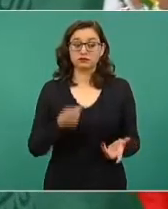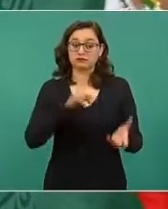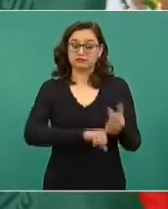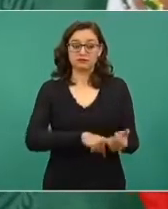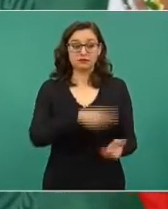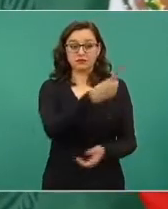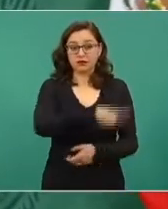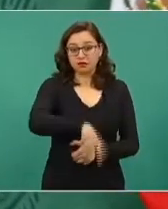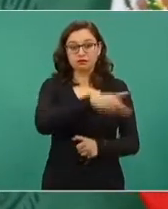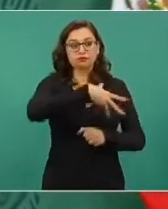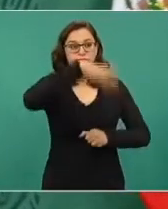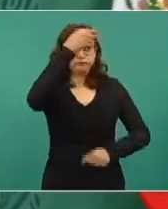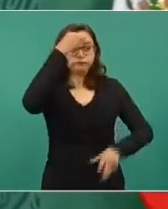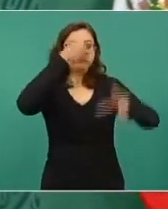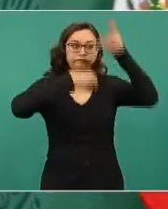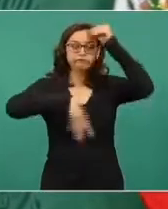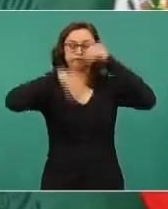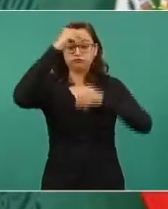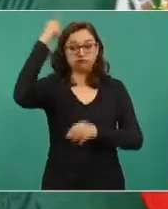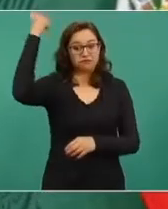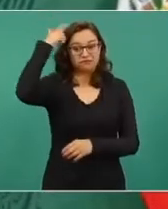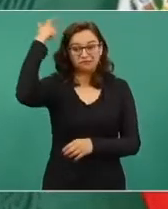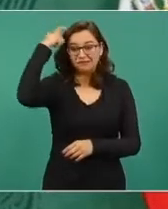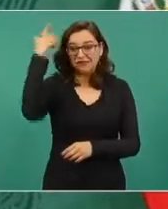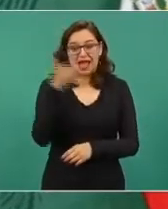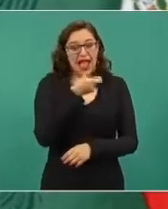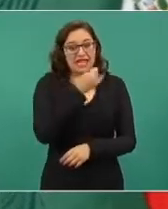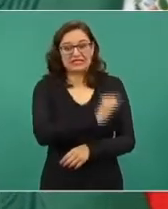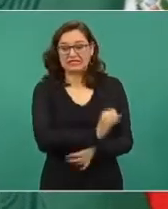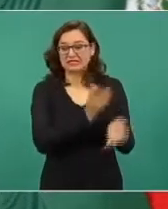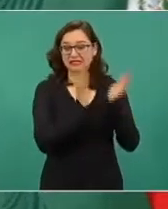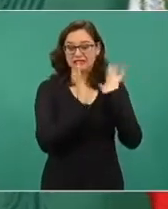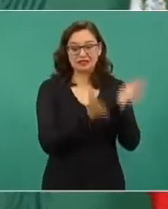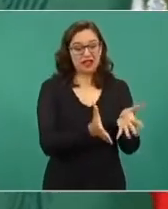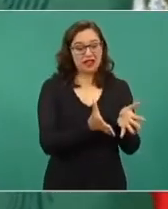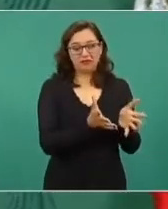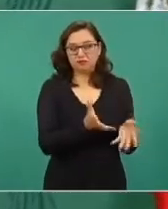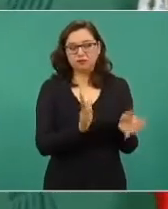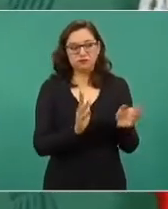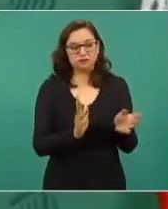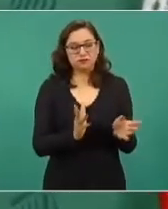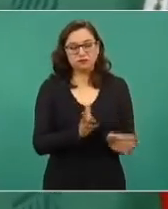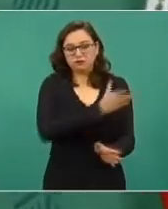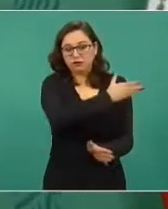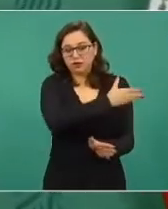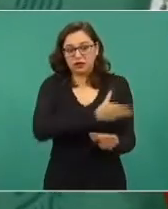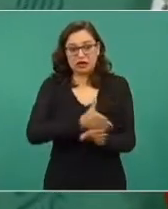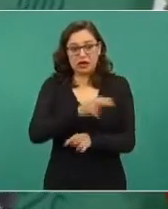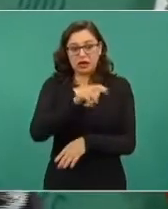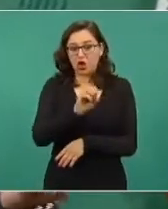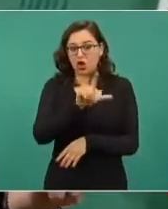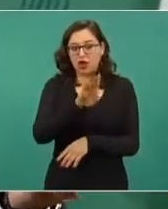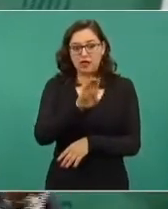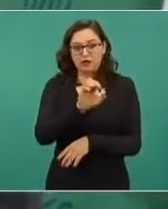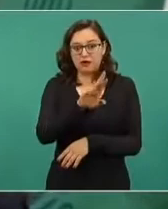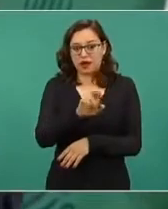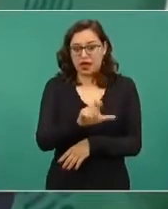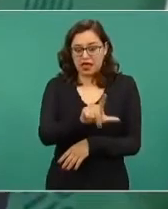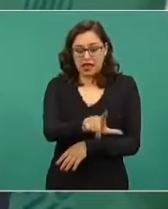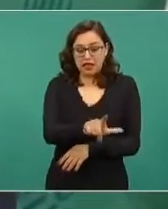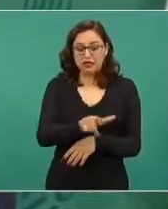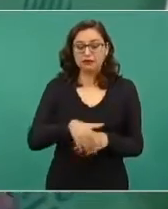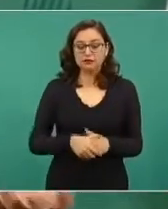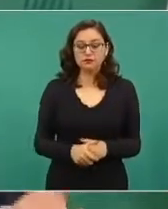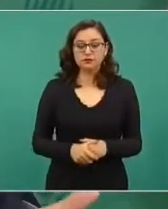que se fueron creando durante el periodo neoliberal, cuando hablo de que